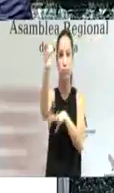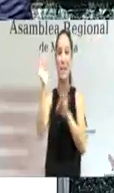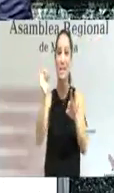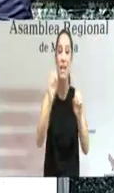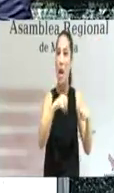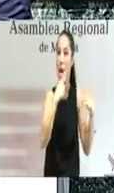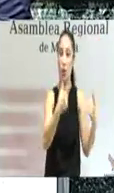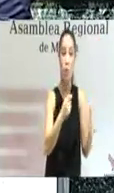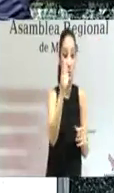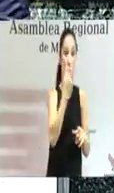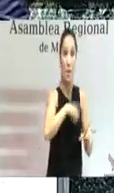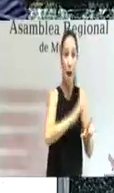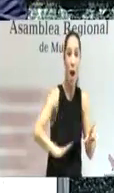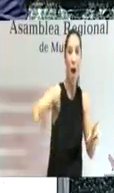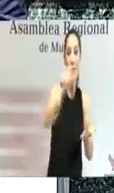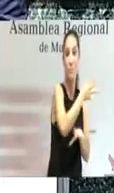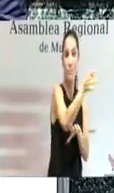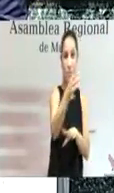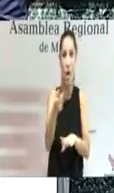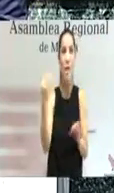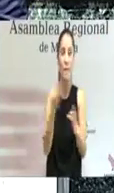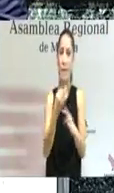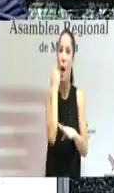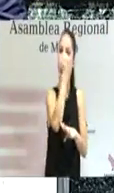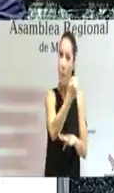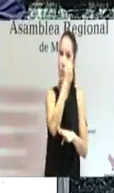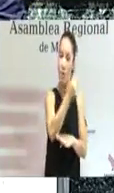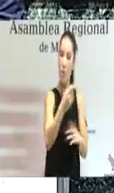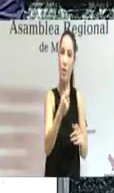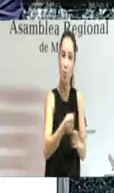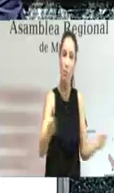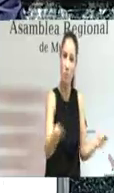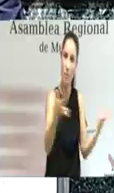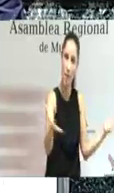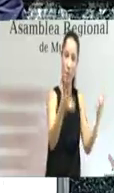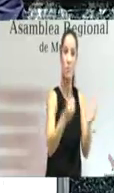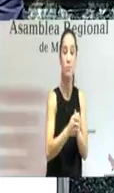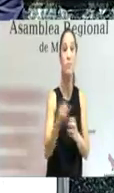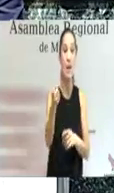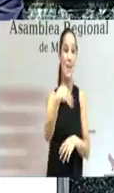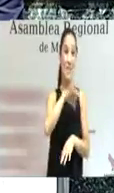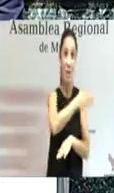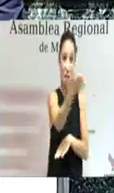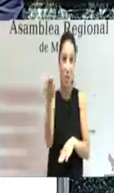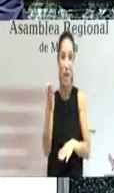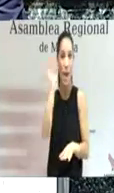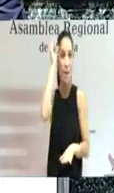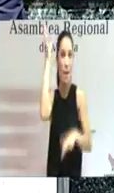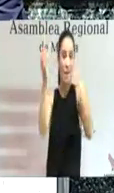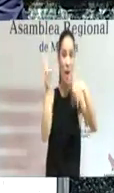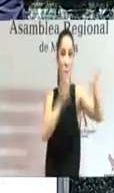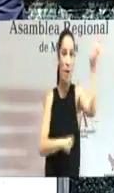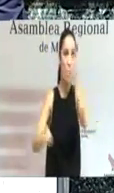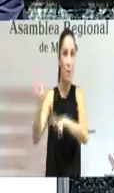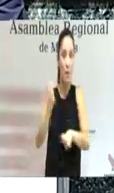y debemos seguir incrementando nuestra apuesta por ella y las señorías las ideas nuevas necesitan de